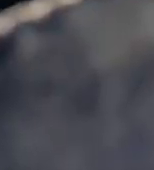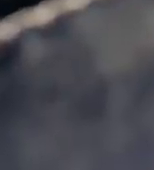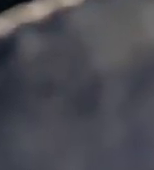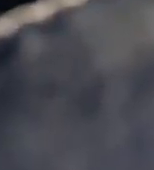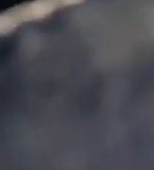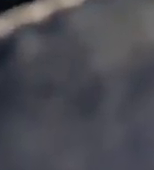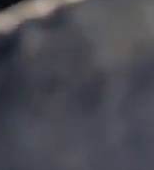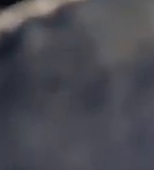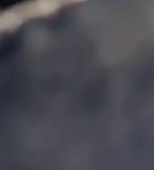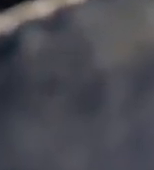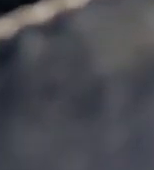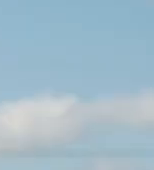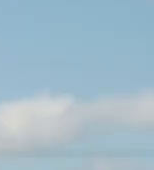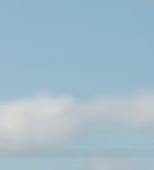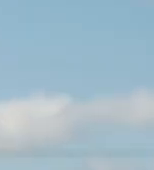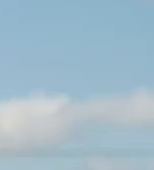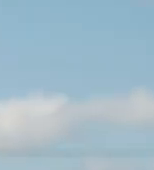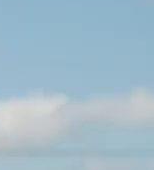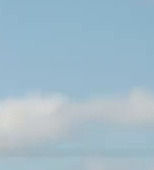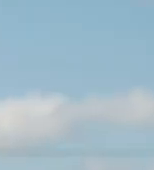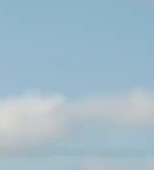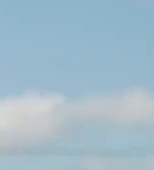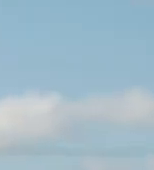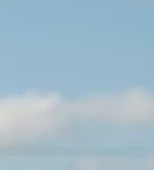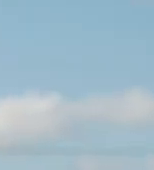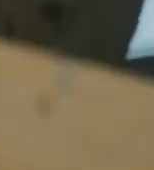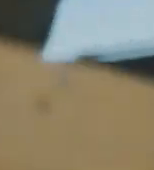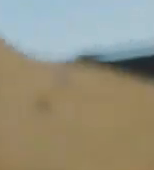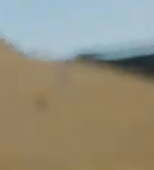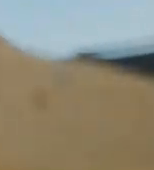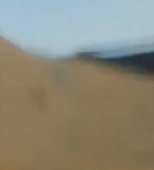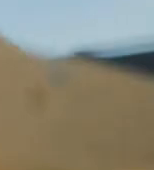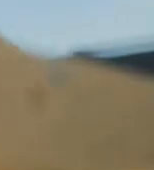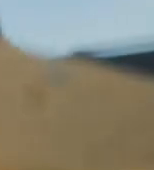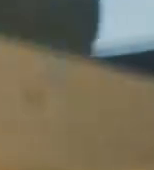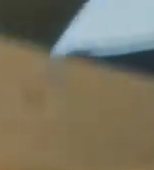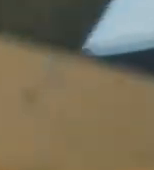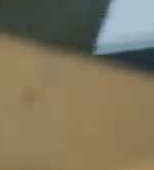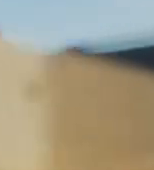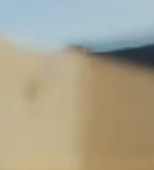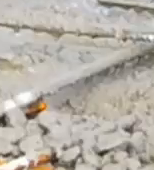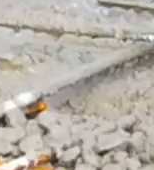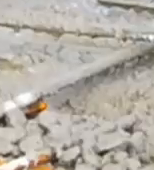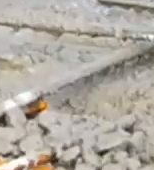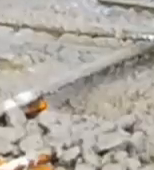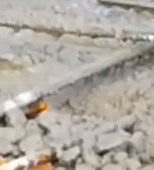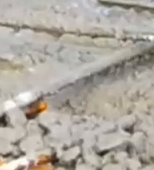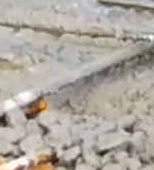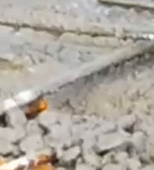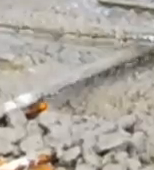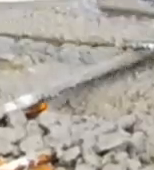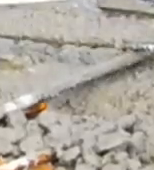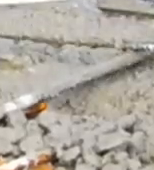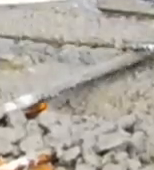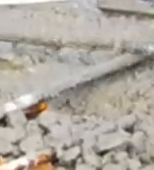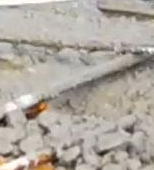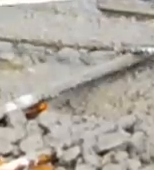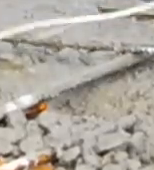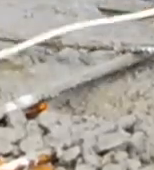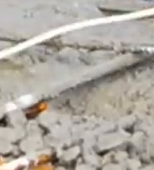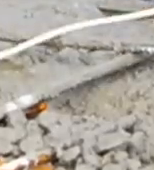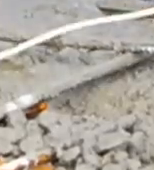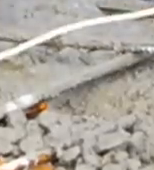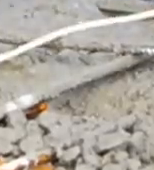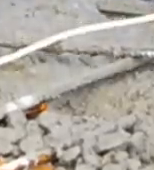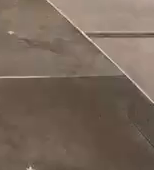cuánto tiempo le faltaba para endurecerse, para fraguar, medir la temperatura o inclusive diferentes cosas y fue de ahí que nació la idea